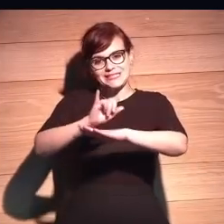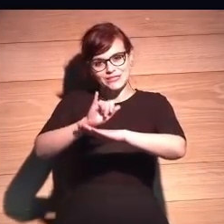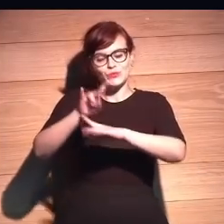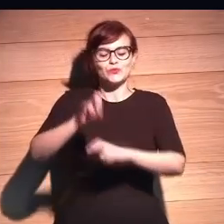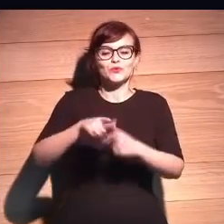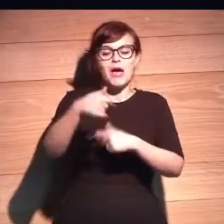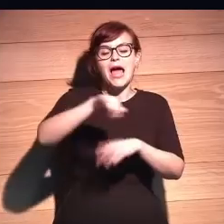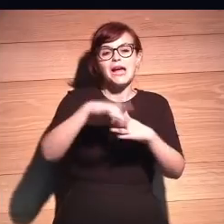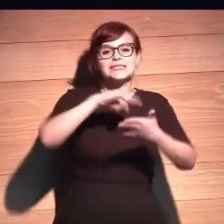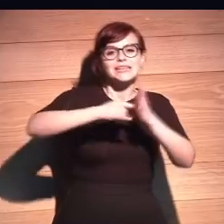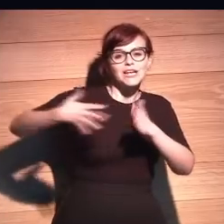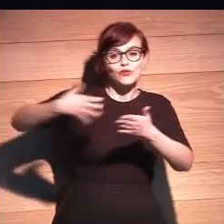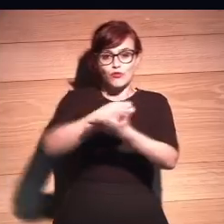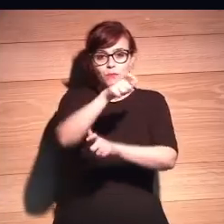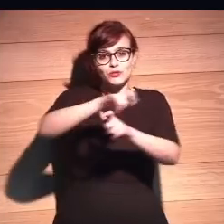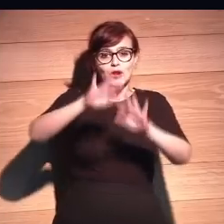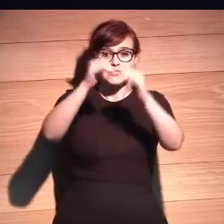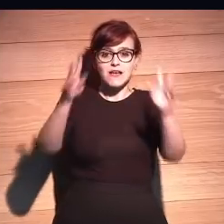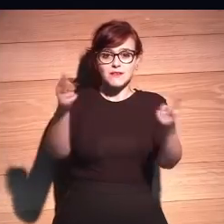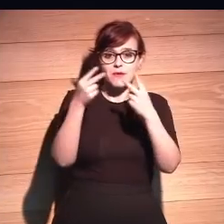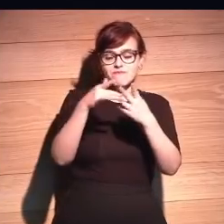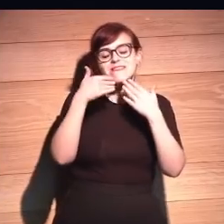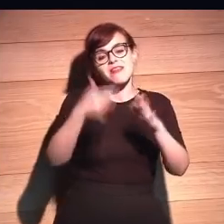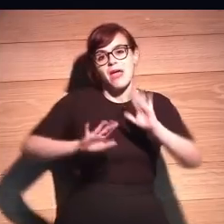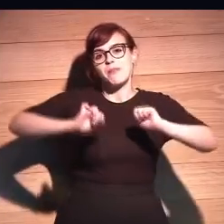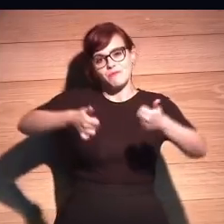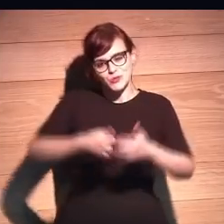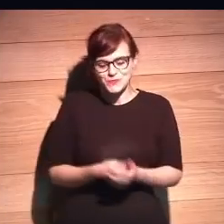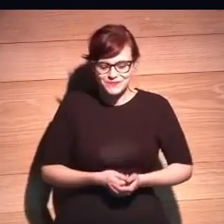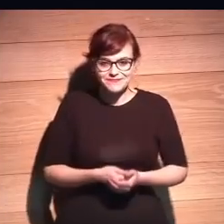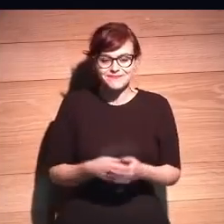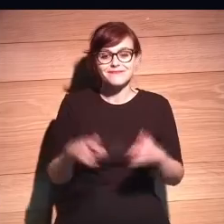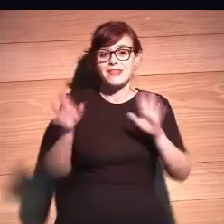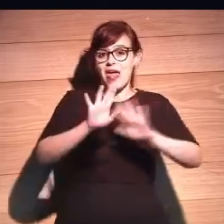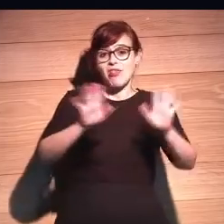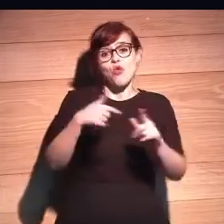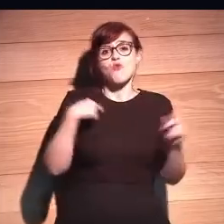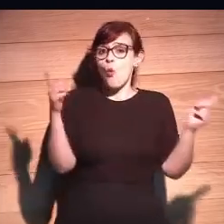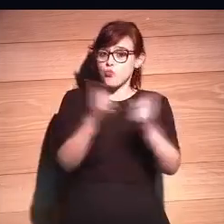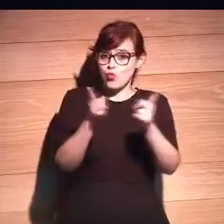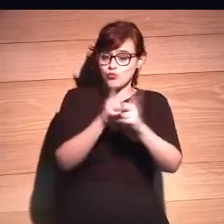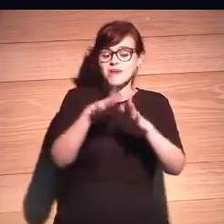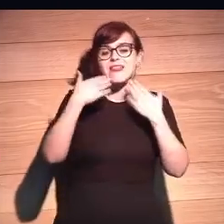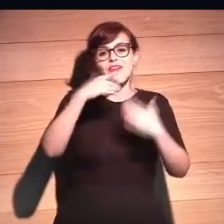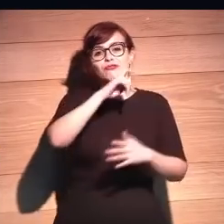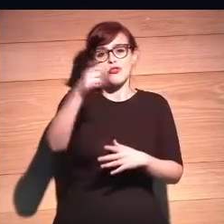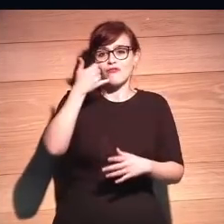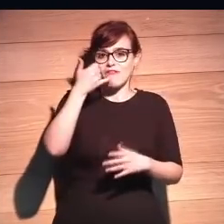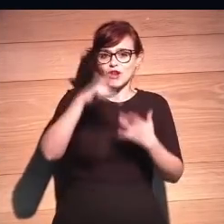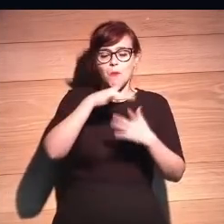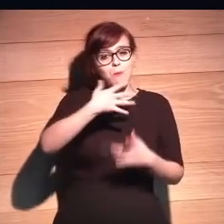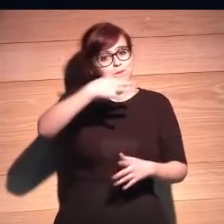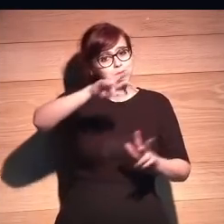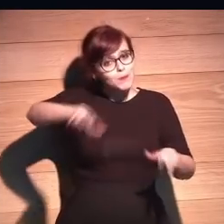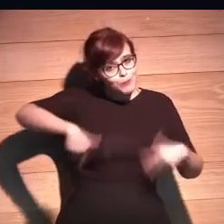por venir, a todo el equipo, a los técnicos, a los que nos están viendo desde su casa y vamos a arrancar. Pues nada, yo muy brevemente agradecer también a Fundación Telefónica la